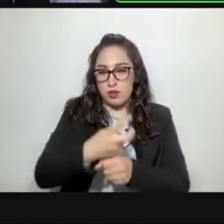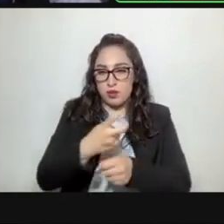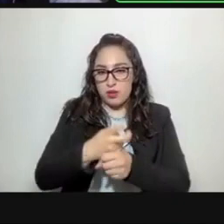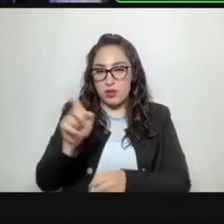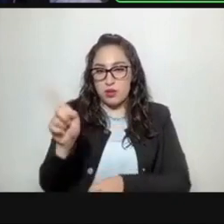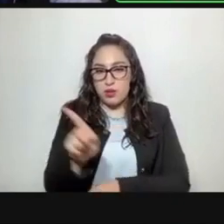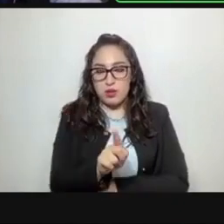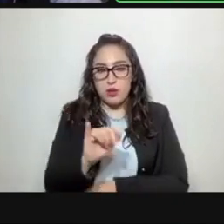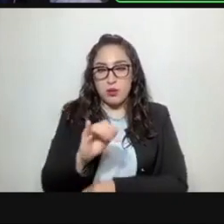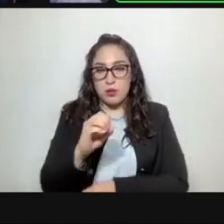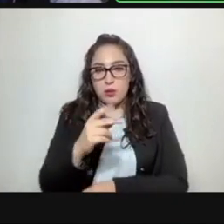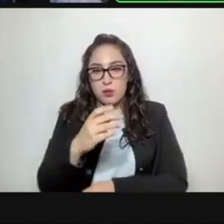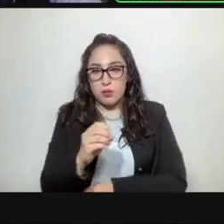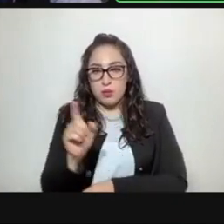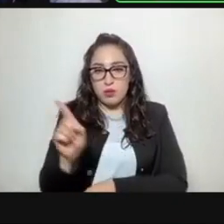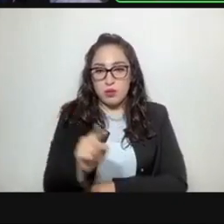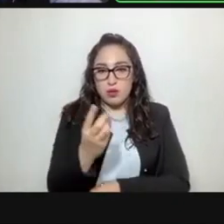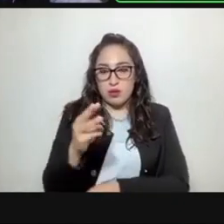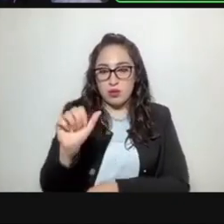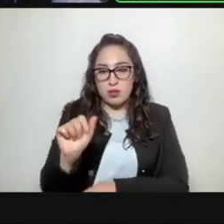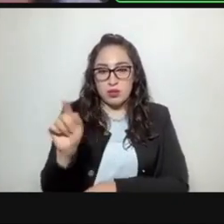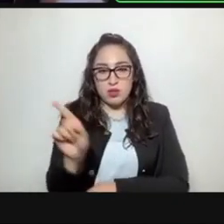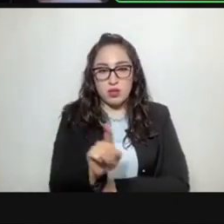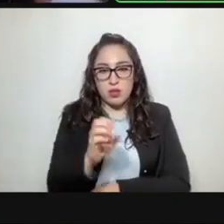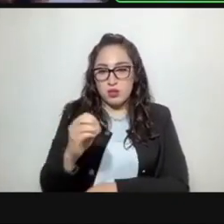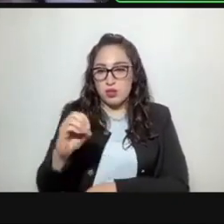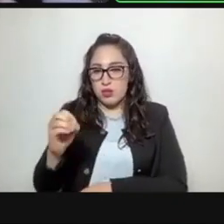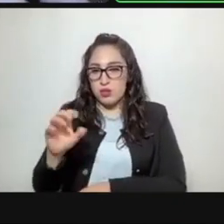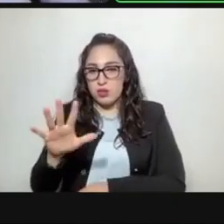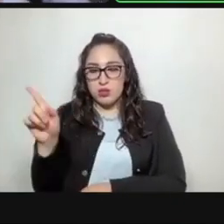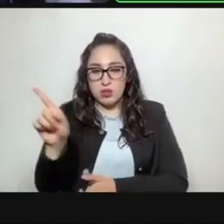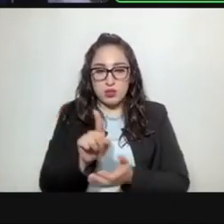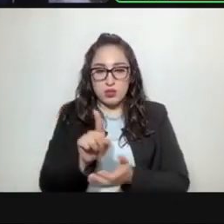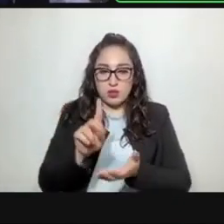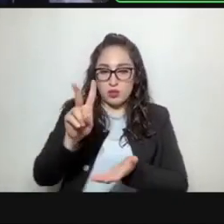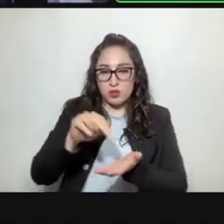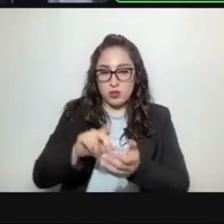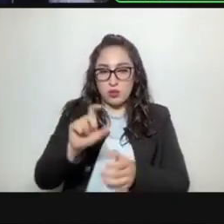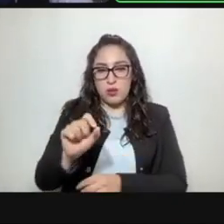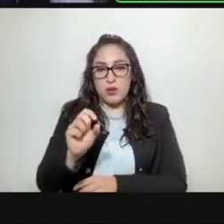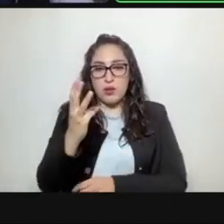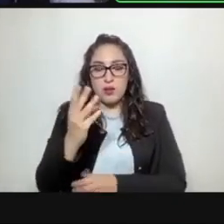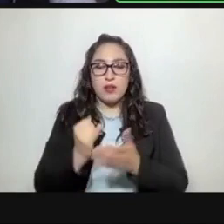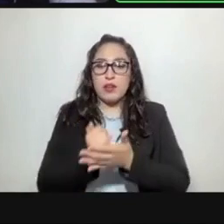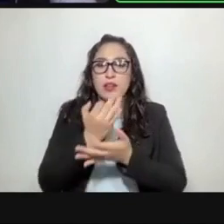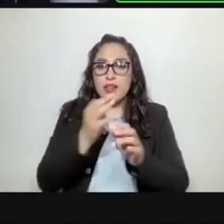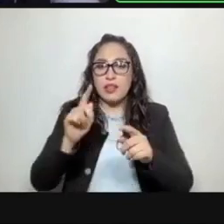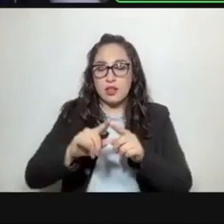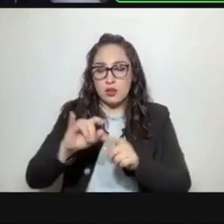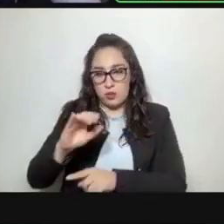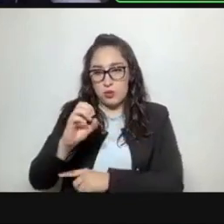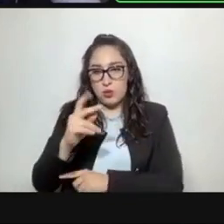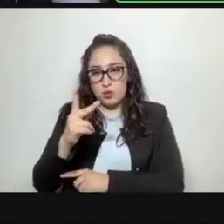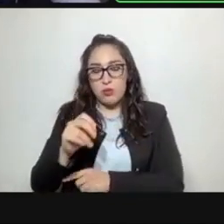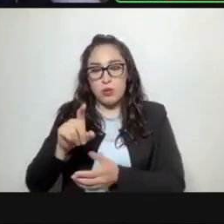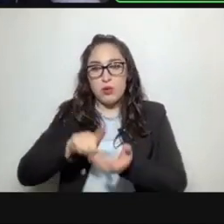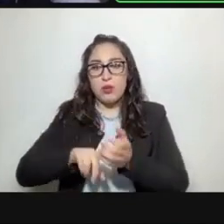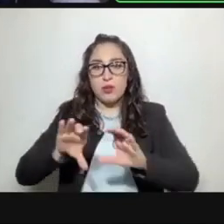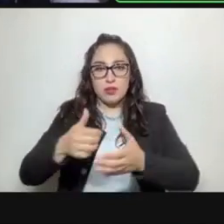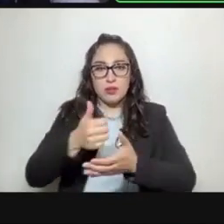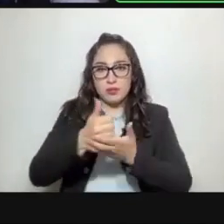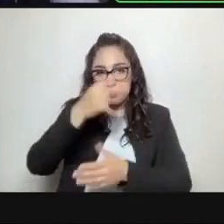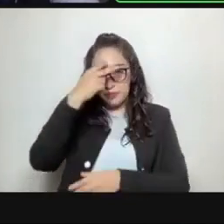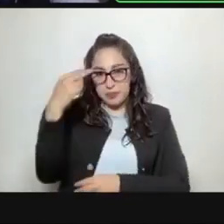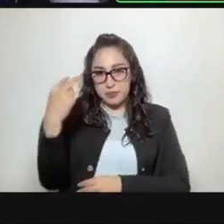Jucopo diagonal tres diagonal cero cero cinco diagonal veinte veintitrés de la Junta de Coordinación Política del Congreso de la Ciudad de